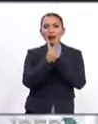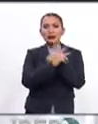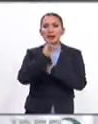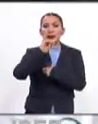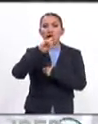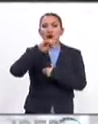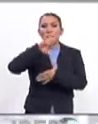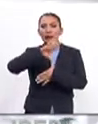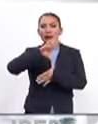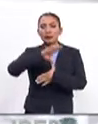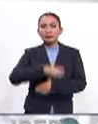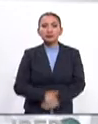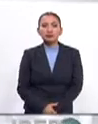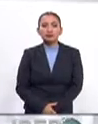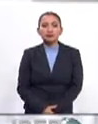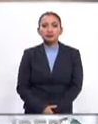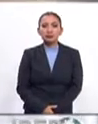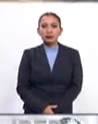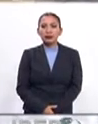de Iberoamérica.